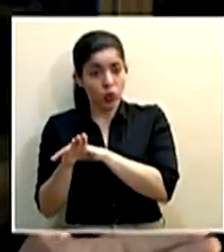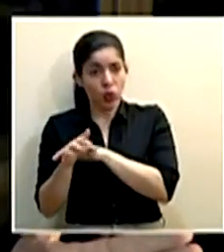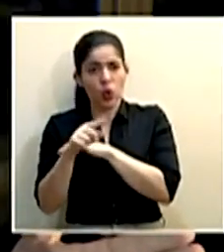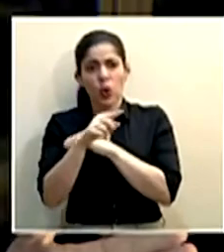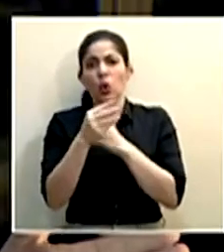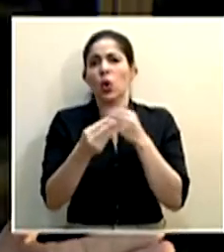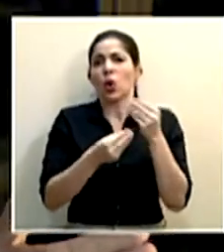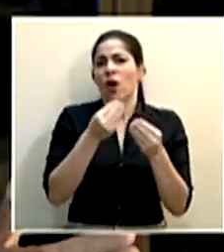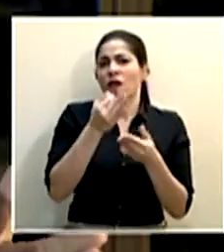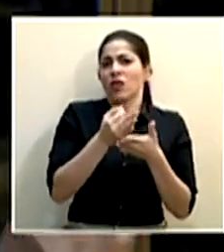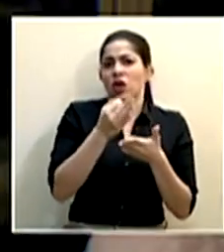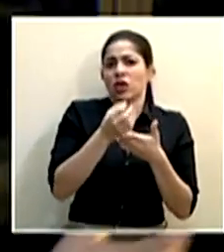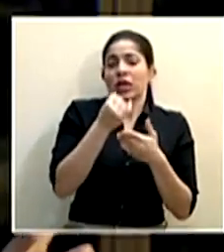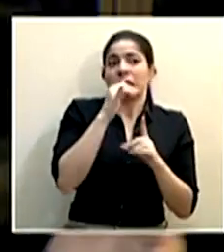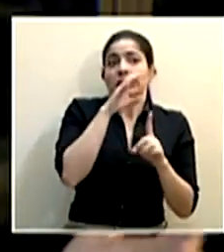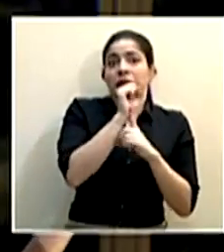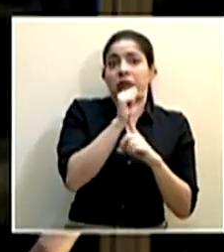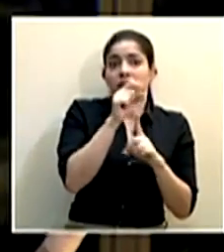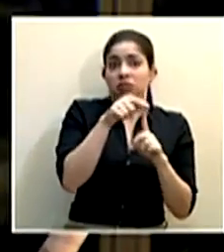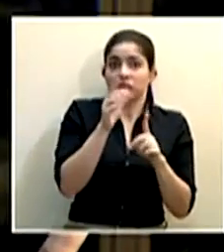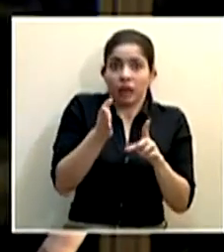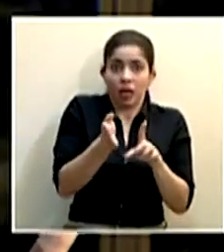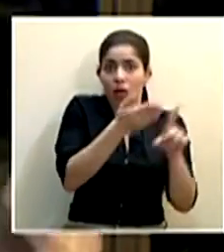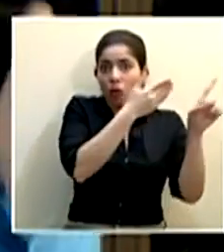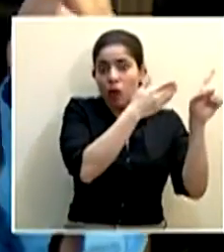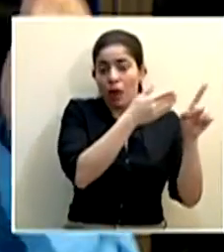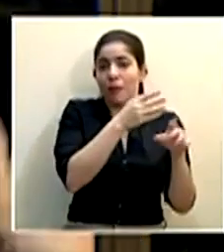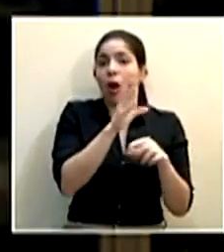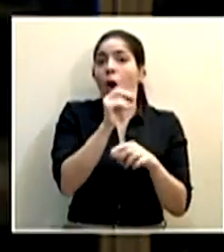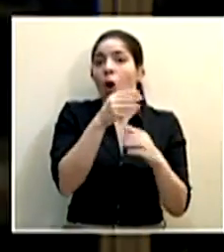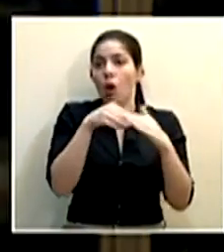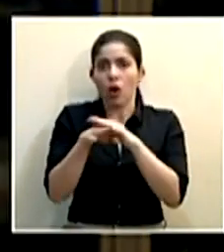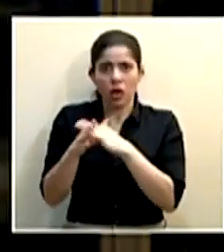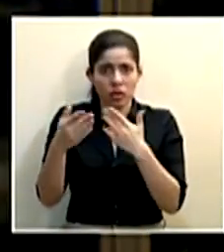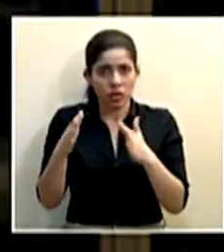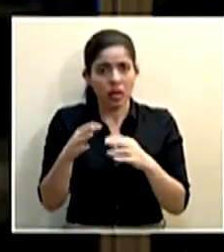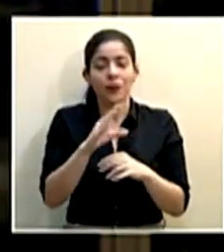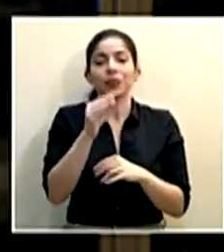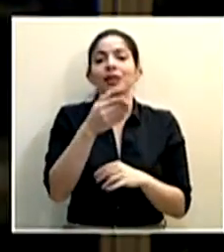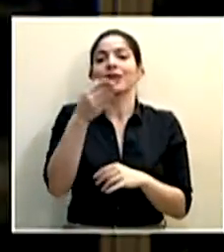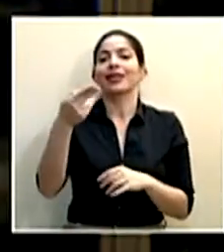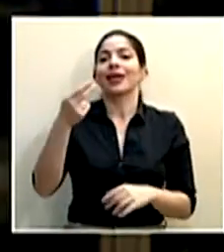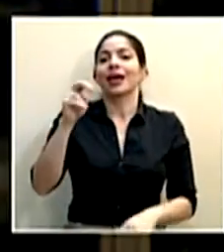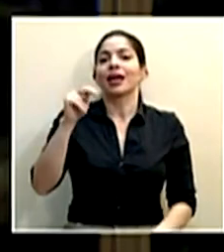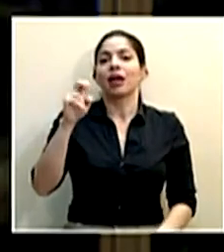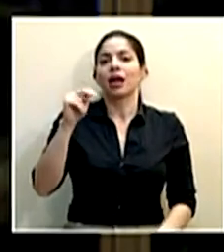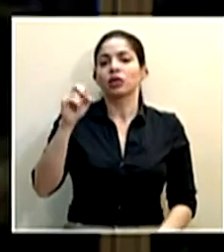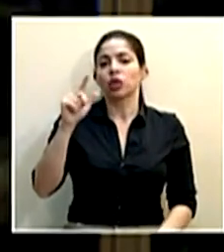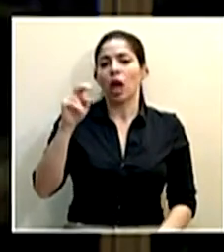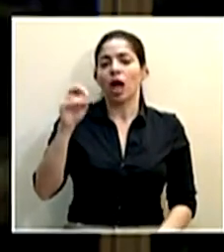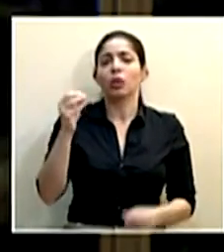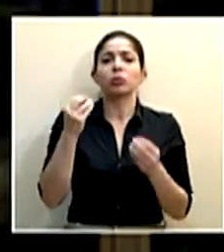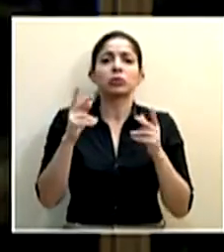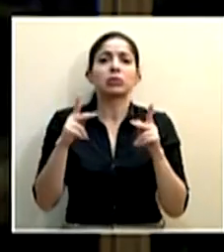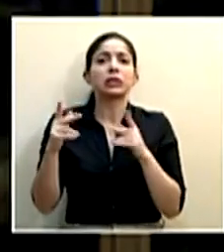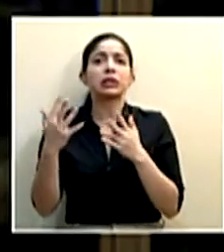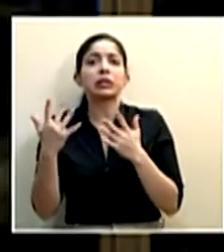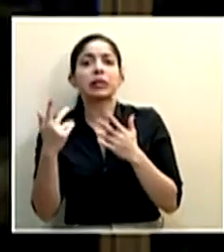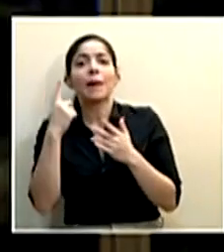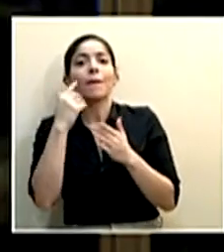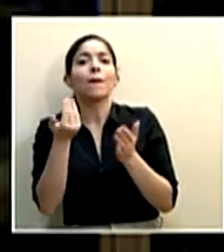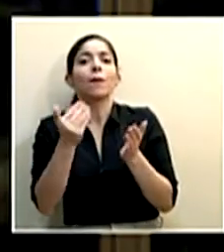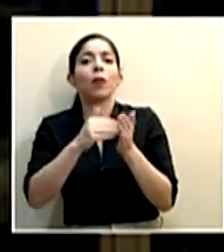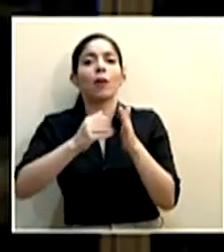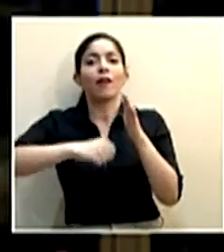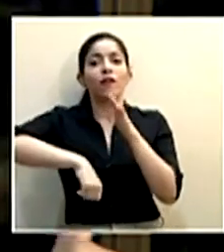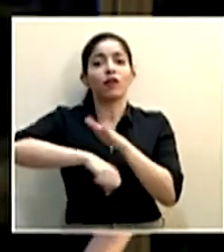en esos casos en la frontera, los que se detectan, si solo se devuelven o no. Y para don Hernán Solano, quería saber, había mucha expectativa por la renovación del fútbol.